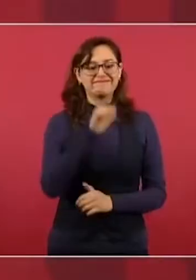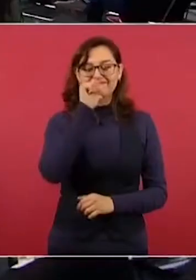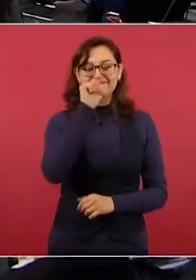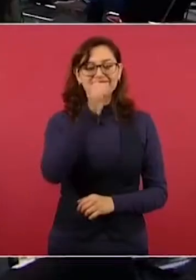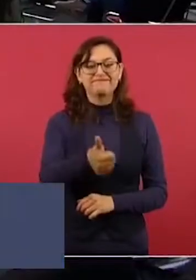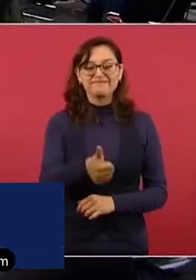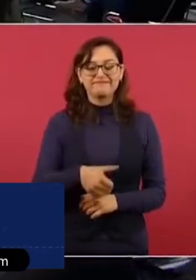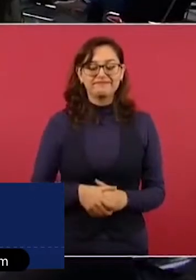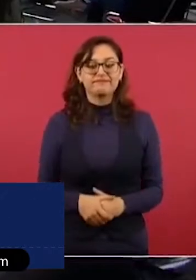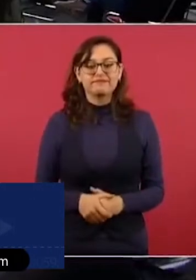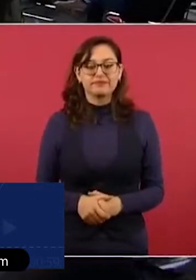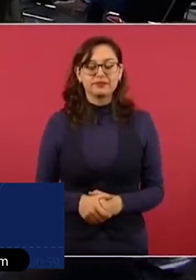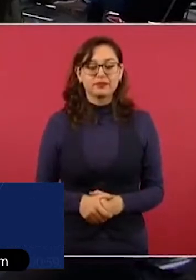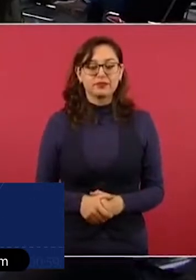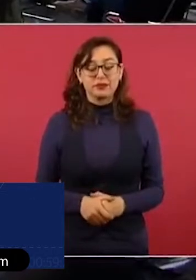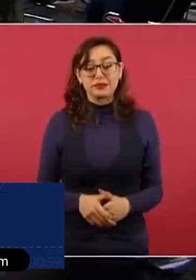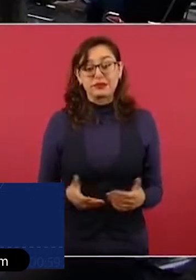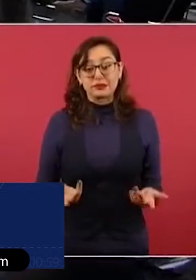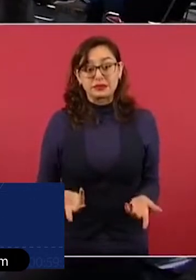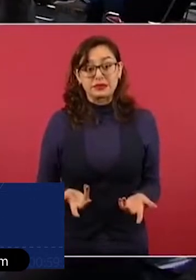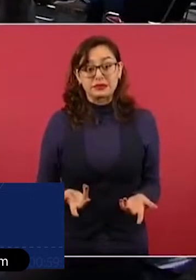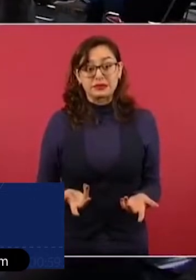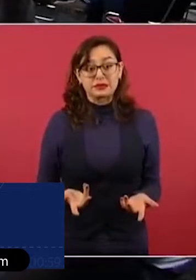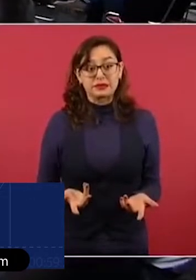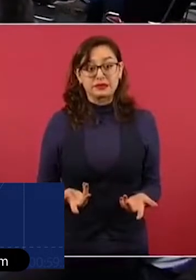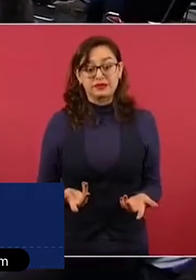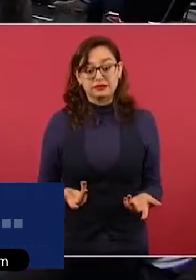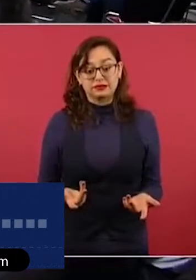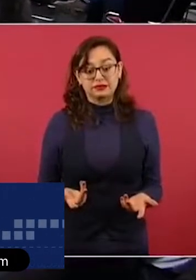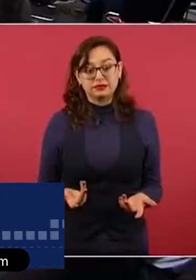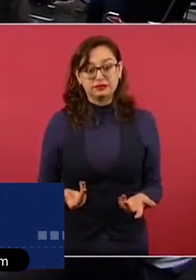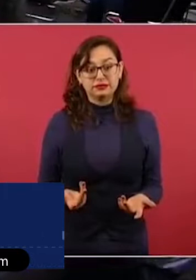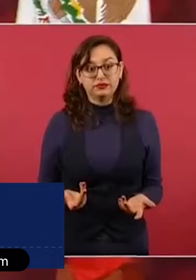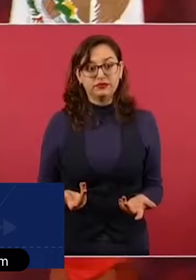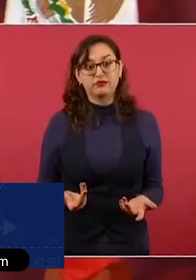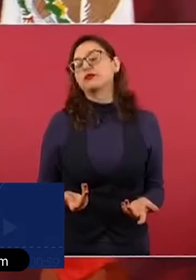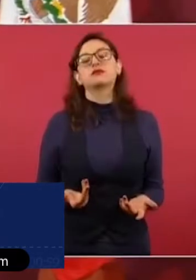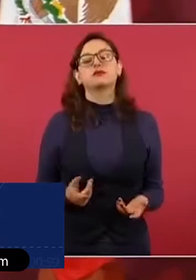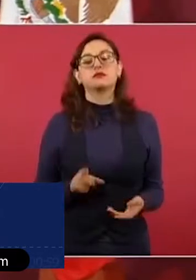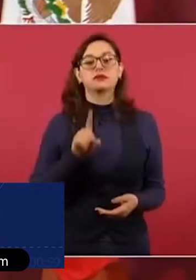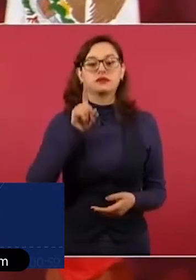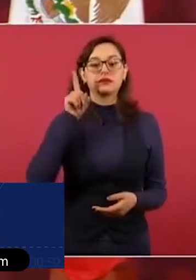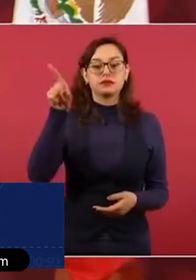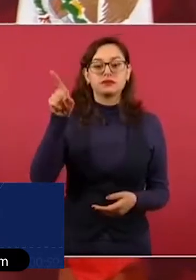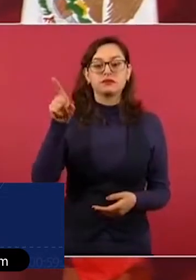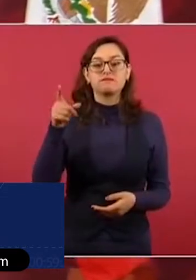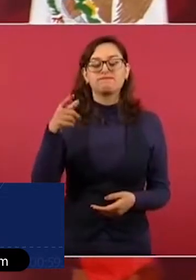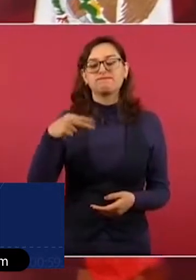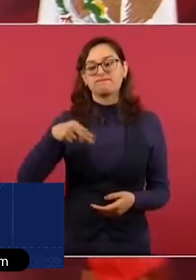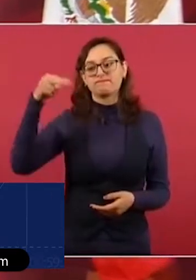Ahora que lamentablemente fueron asesinados los sacerdotes jesuitas,